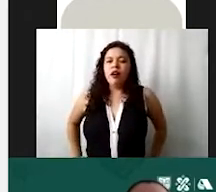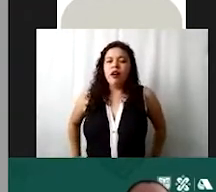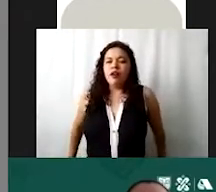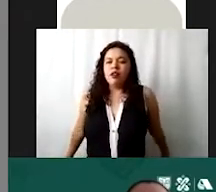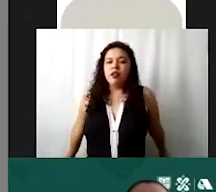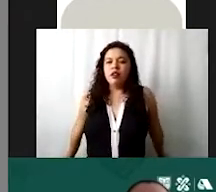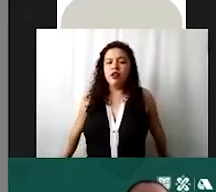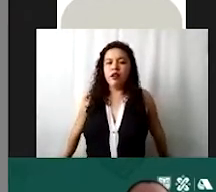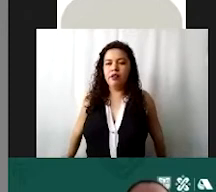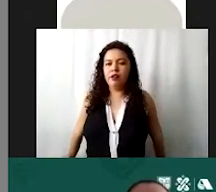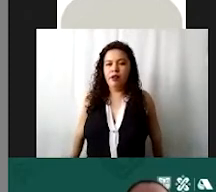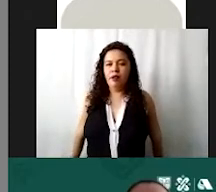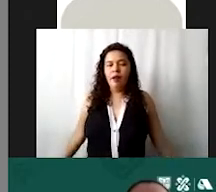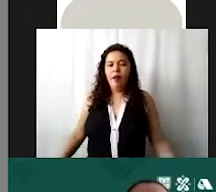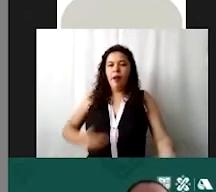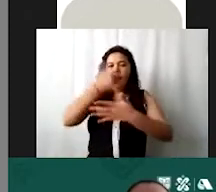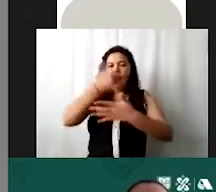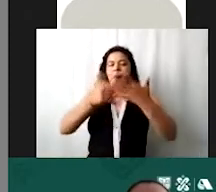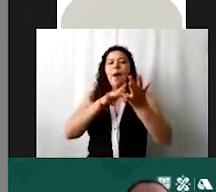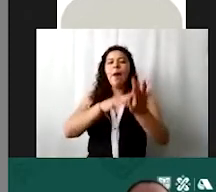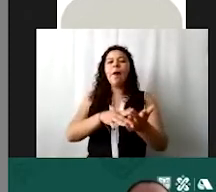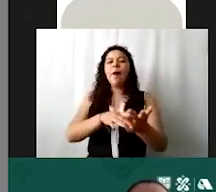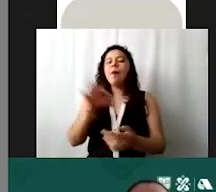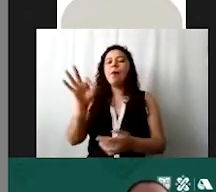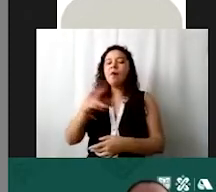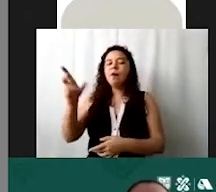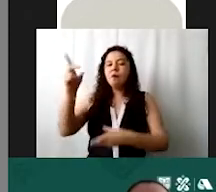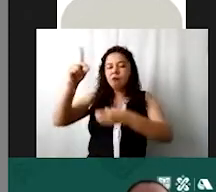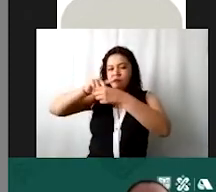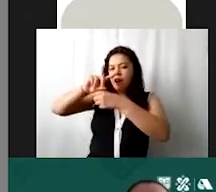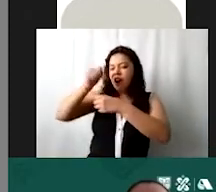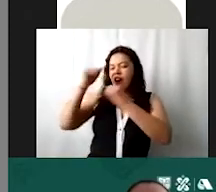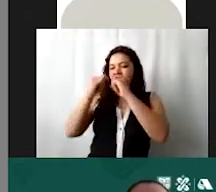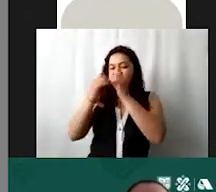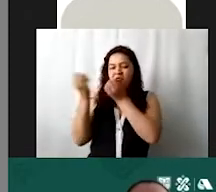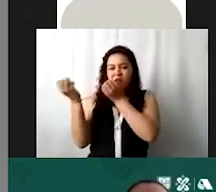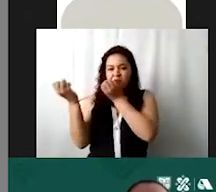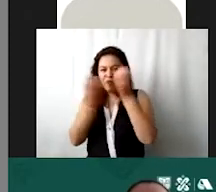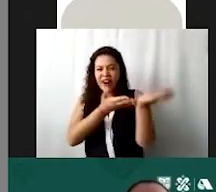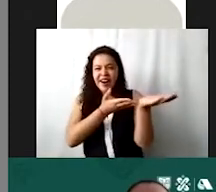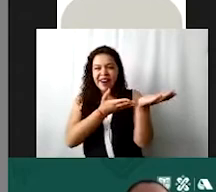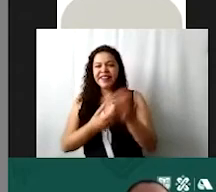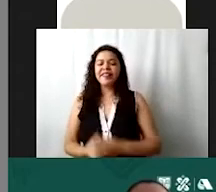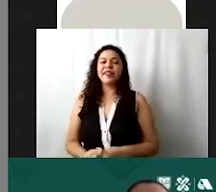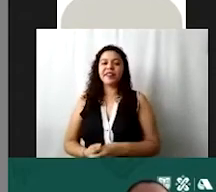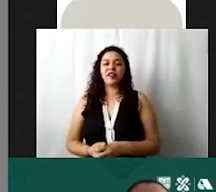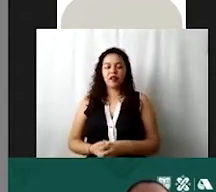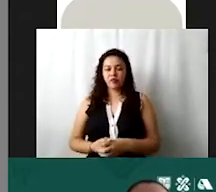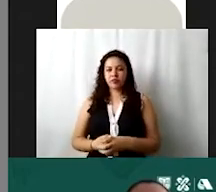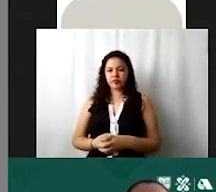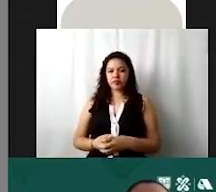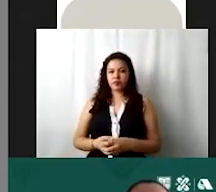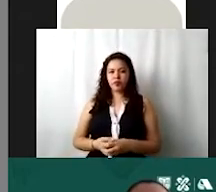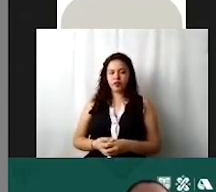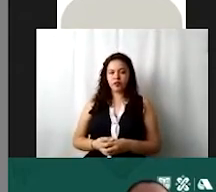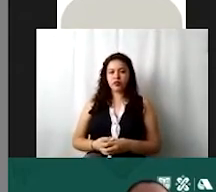Agregamos cuenta y vamos a suponer que otorgan donativos a otras instituciones. Y ponemos aquí entonces